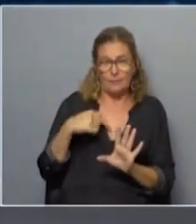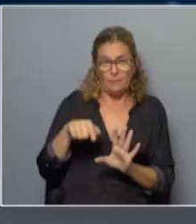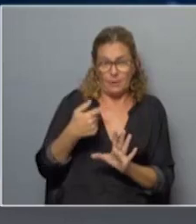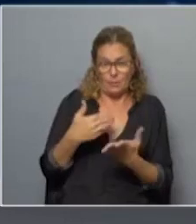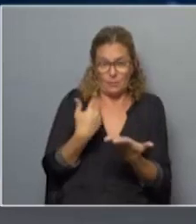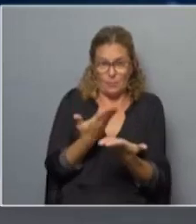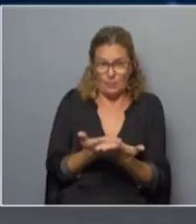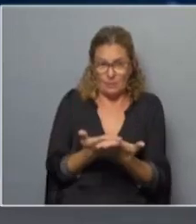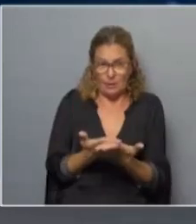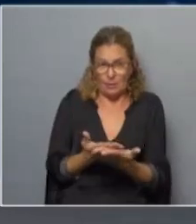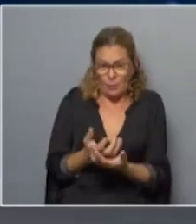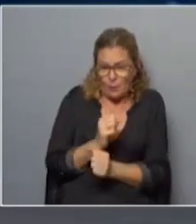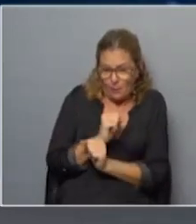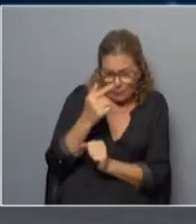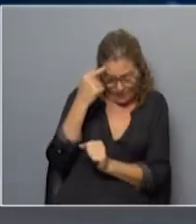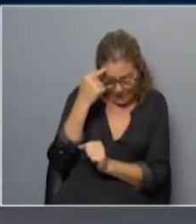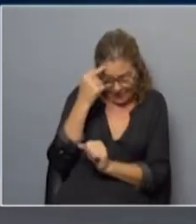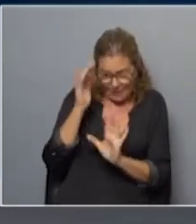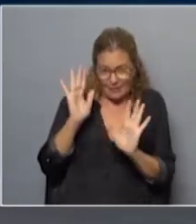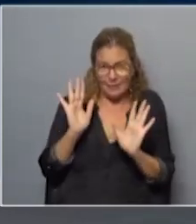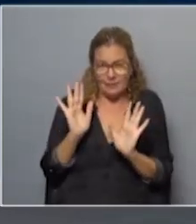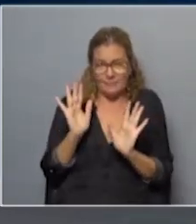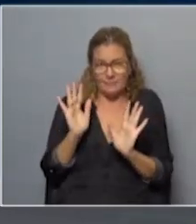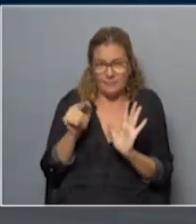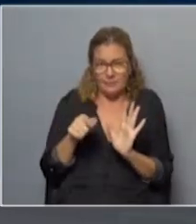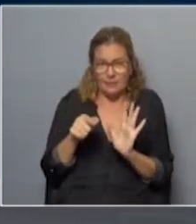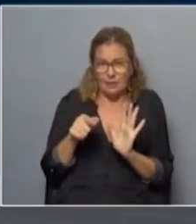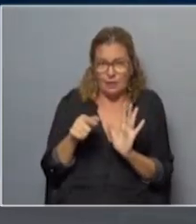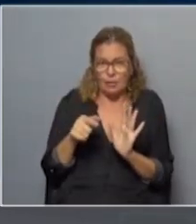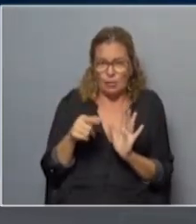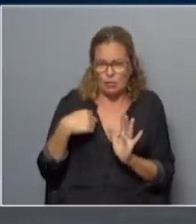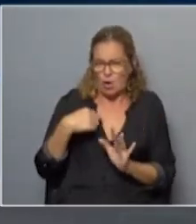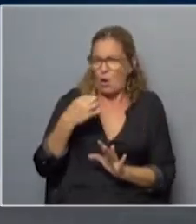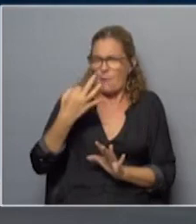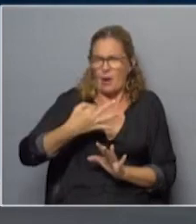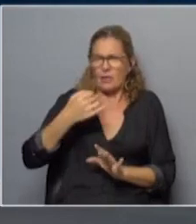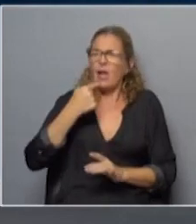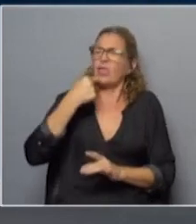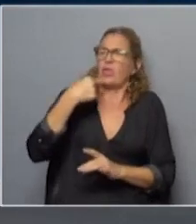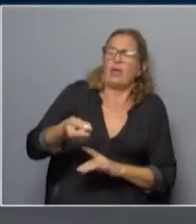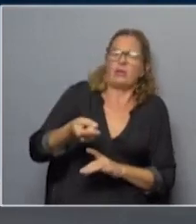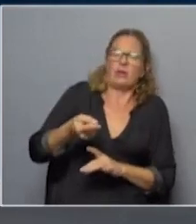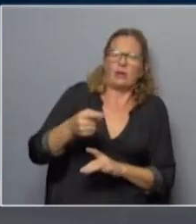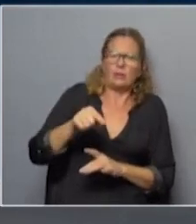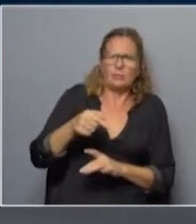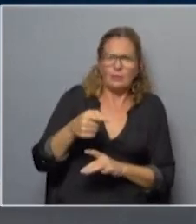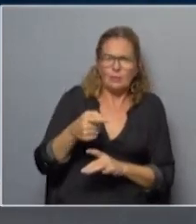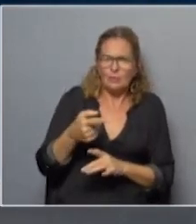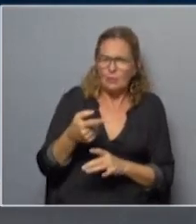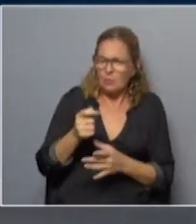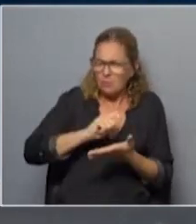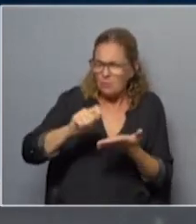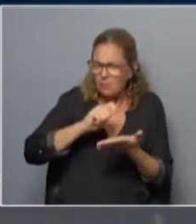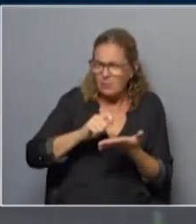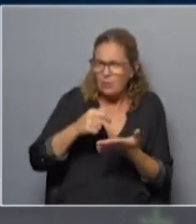redes, no lo puedo creer, no lo puedo creer. Ese imperio de la autoverdad en donde uno agravia, pero sin referencia a los contenidos,